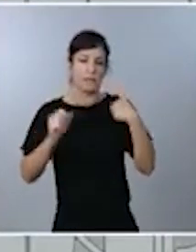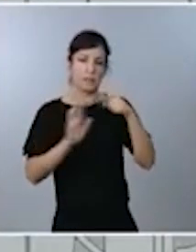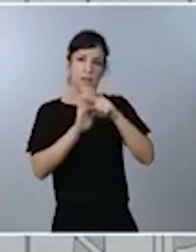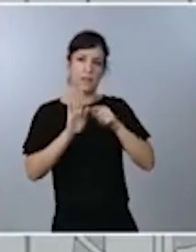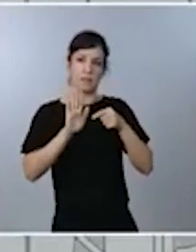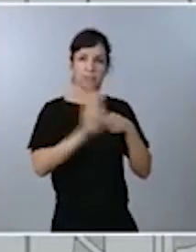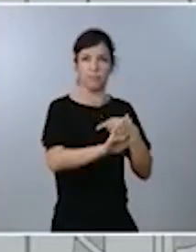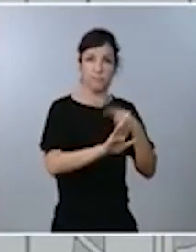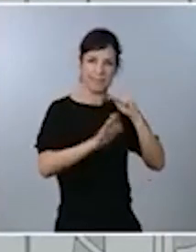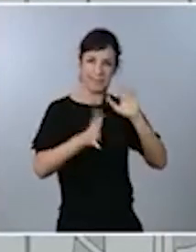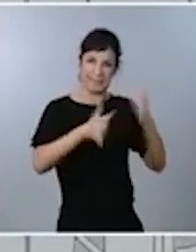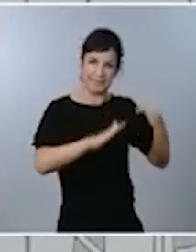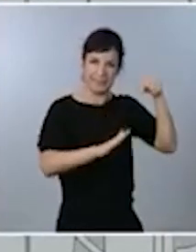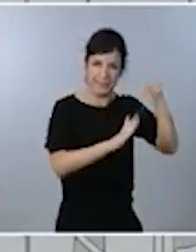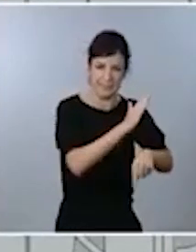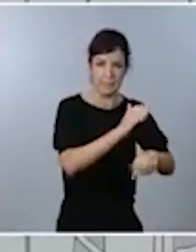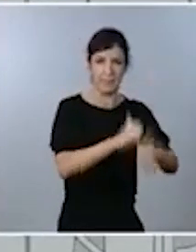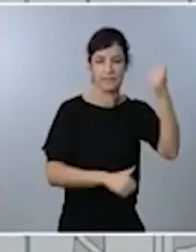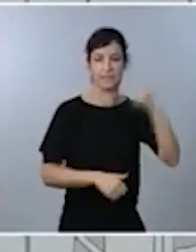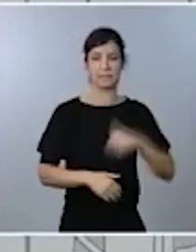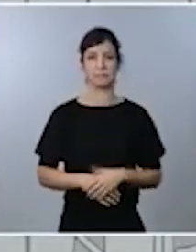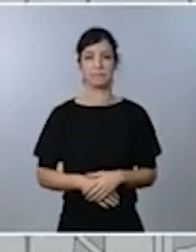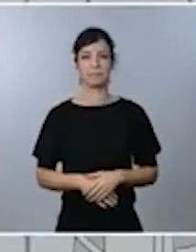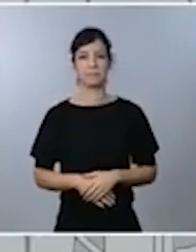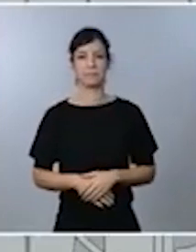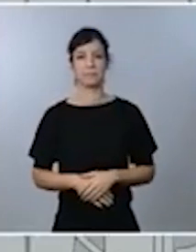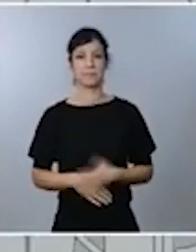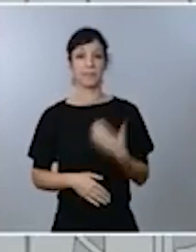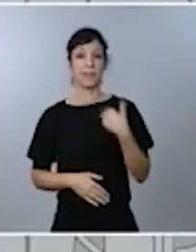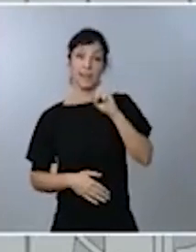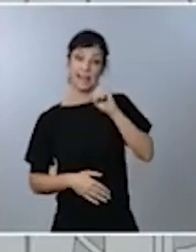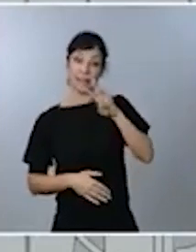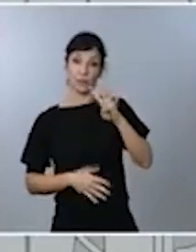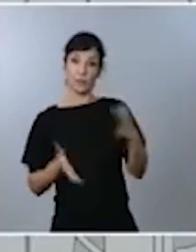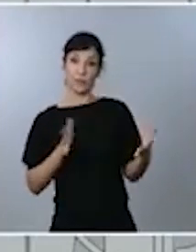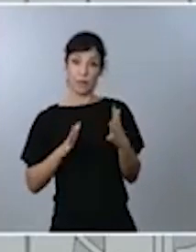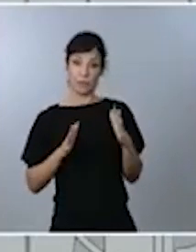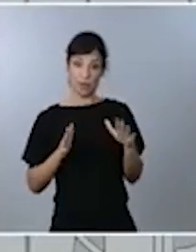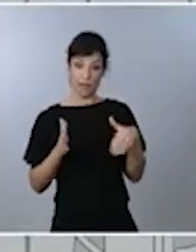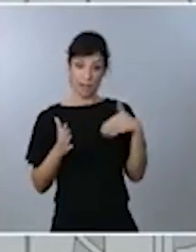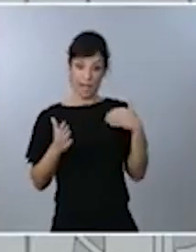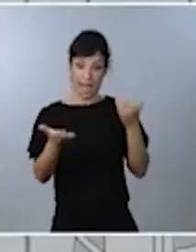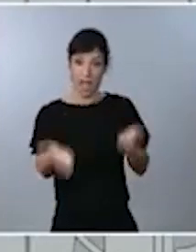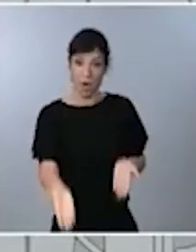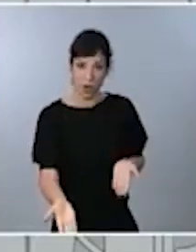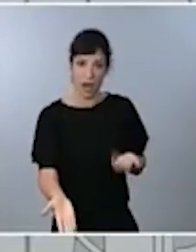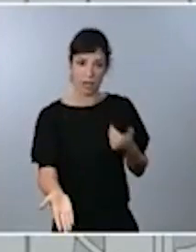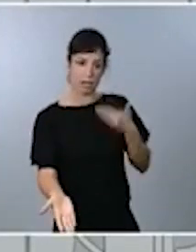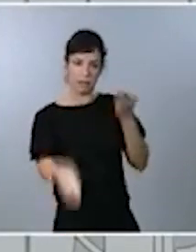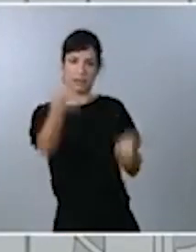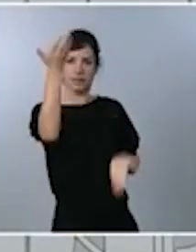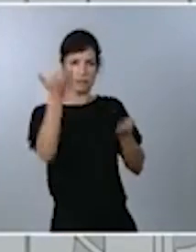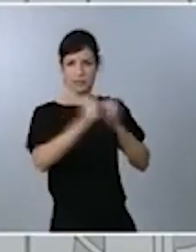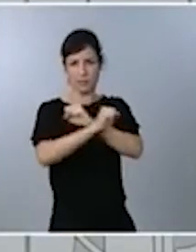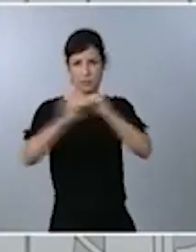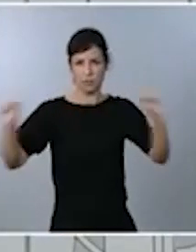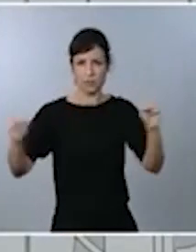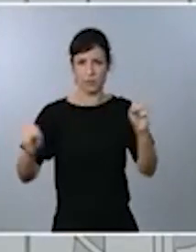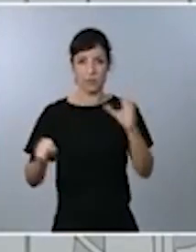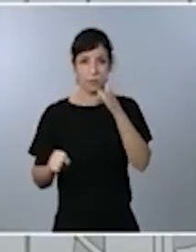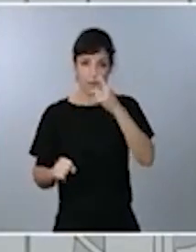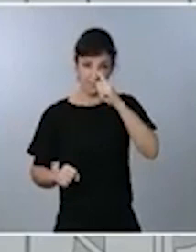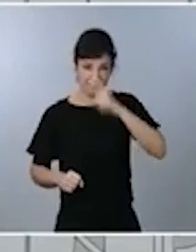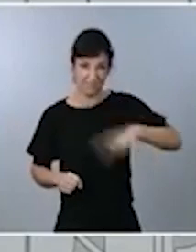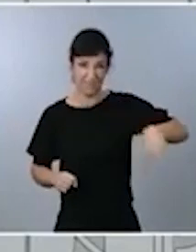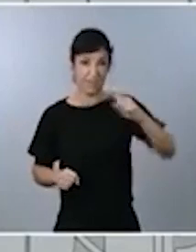La situación no es comparable a la del 14 de marzo. Cuando nos vimos, recordémoslo todos, cuando nos vimos obligados a decretar